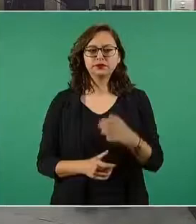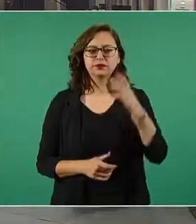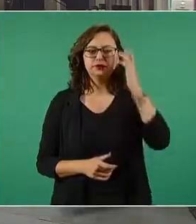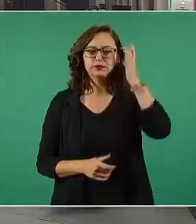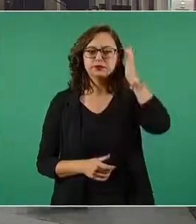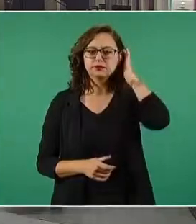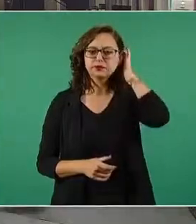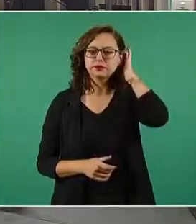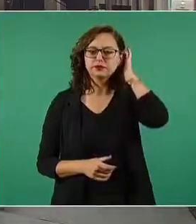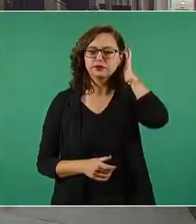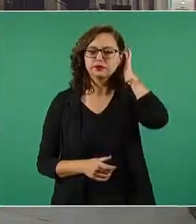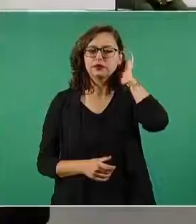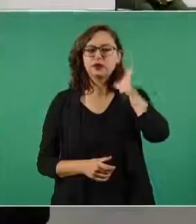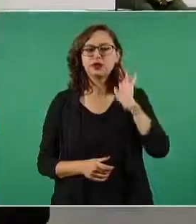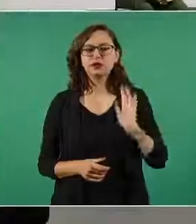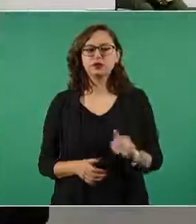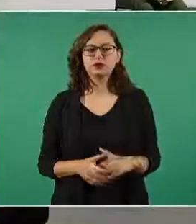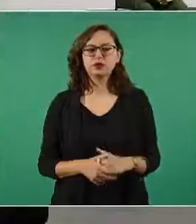a los trabajadores